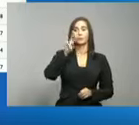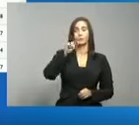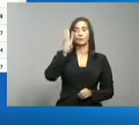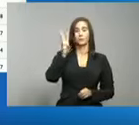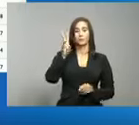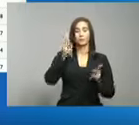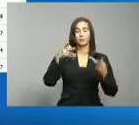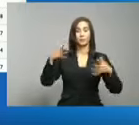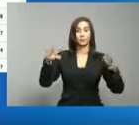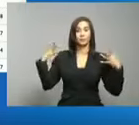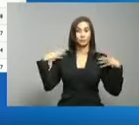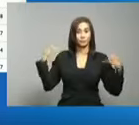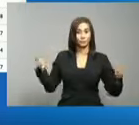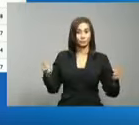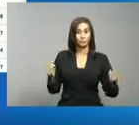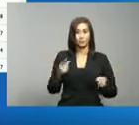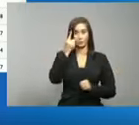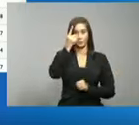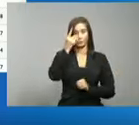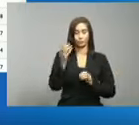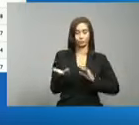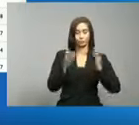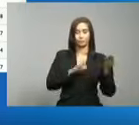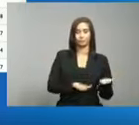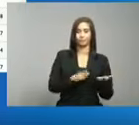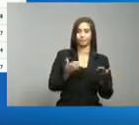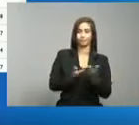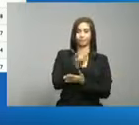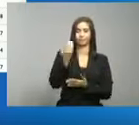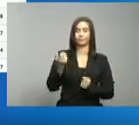recuperados, un fallecimiento.